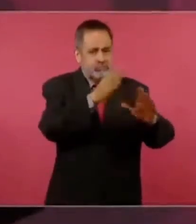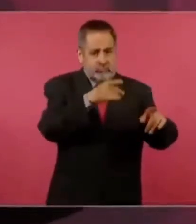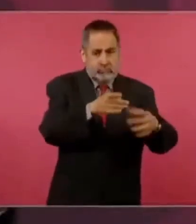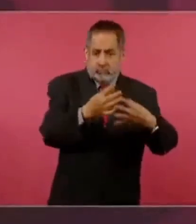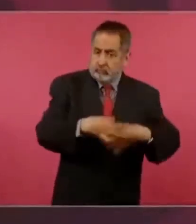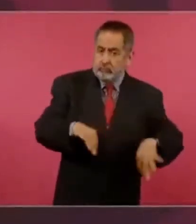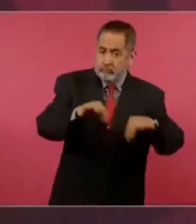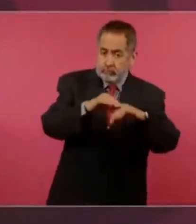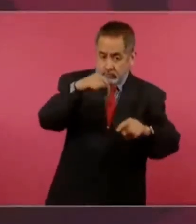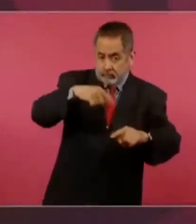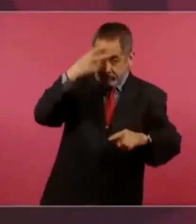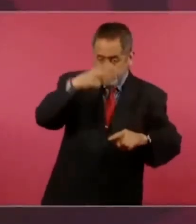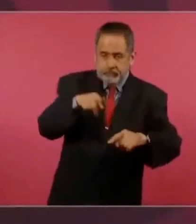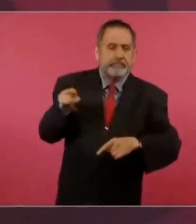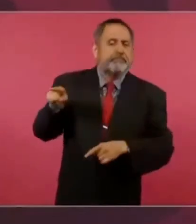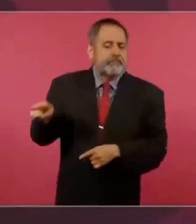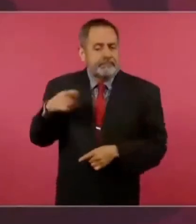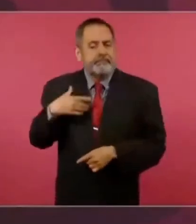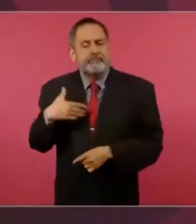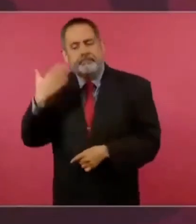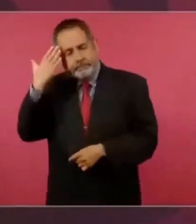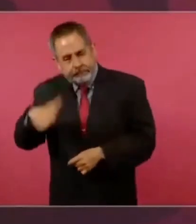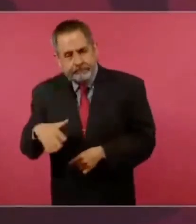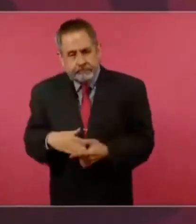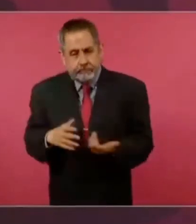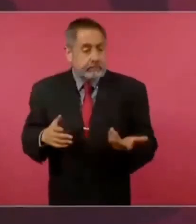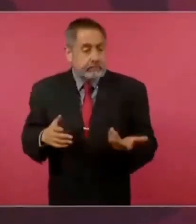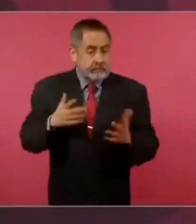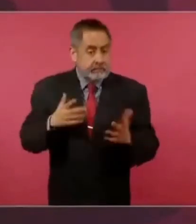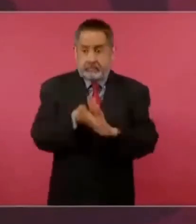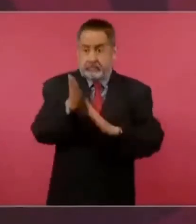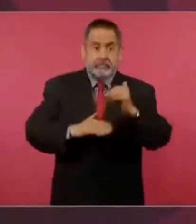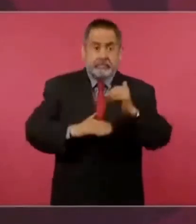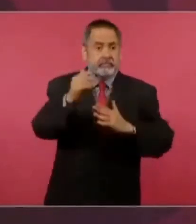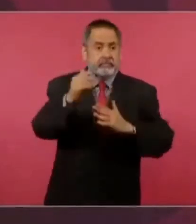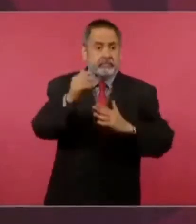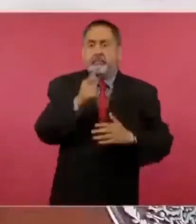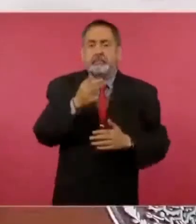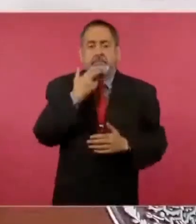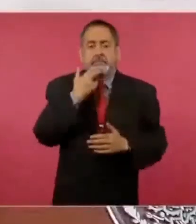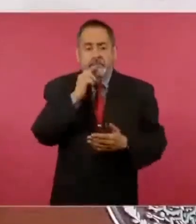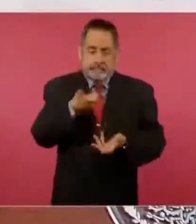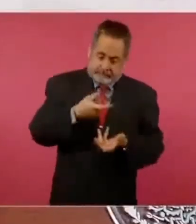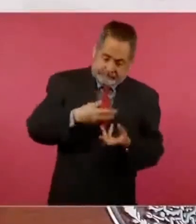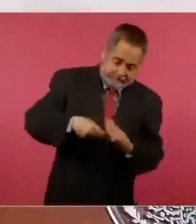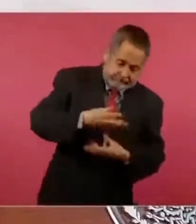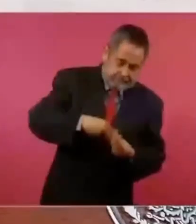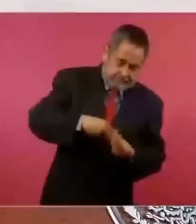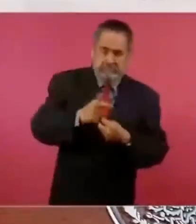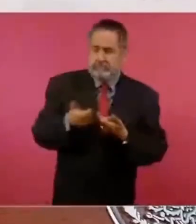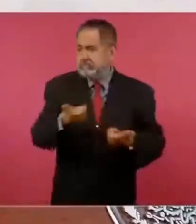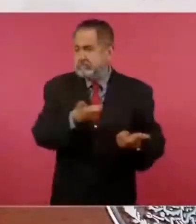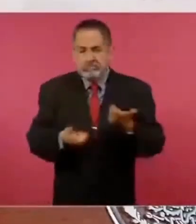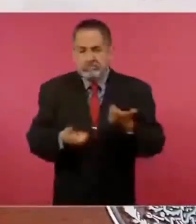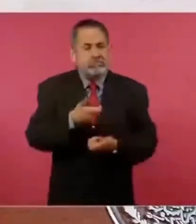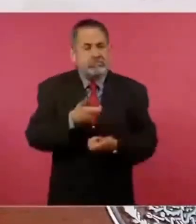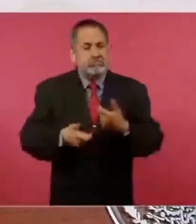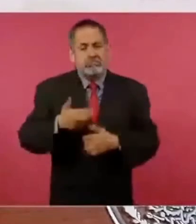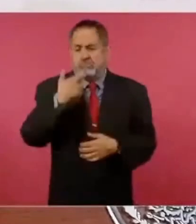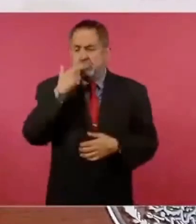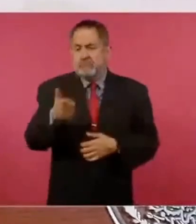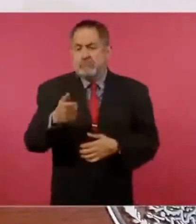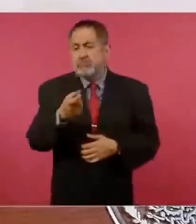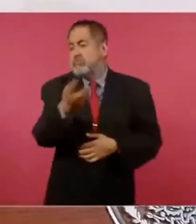importante porque permite reactivar pronto la economía y se generan muchos